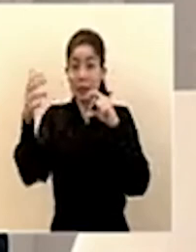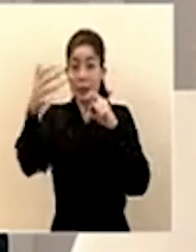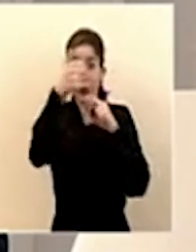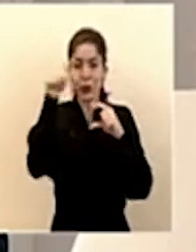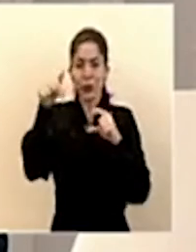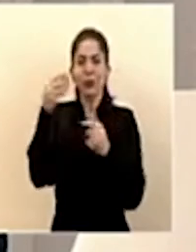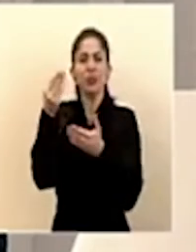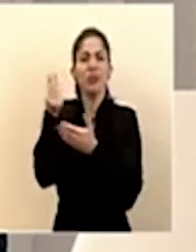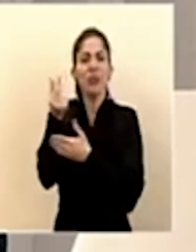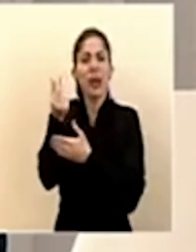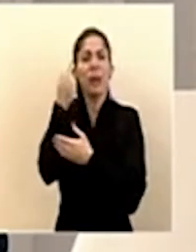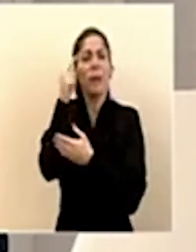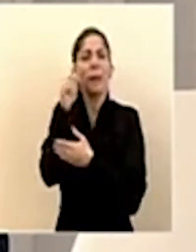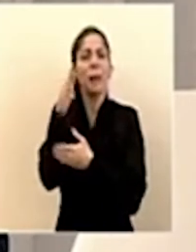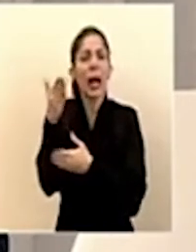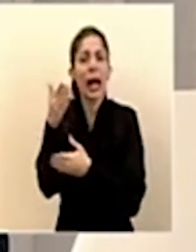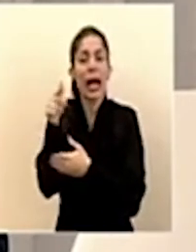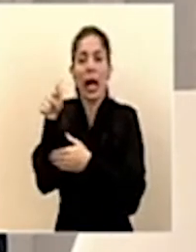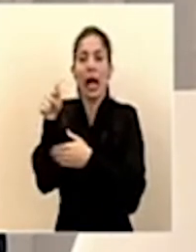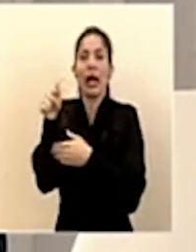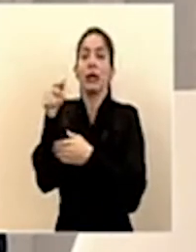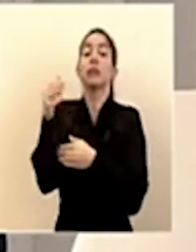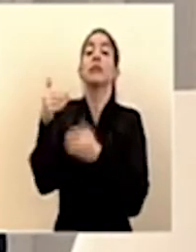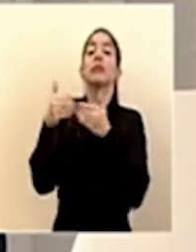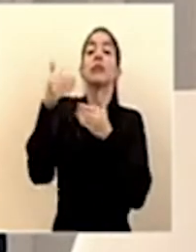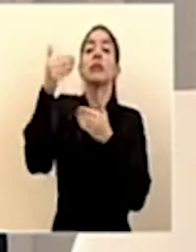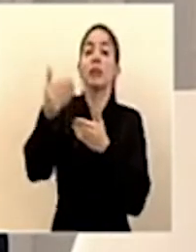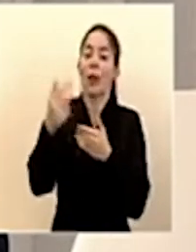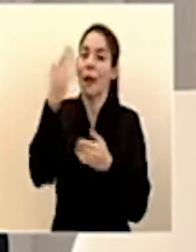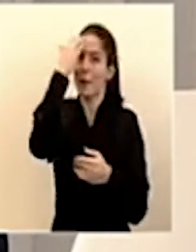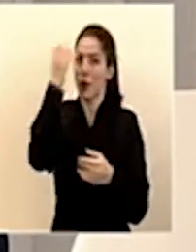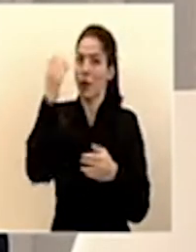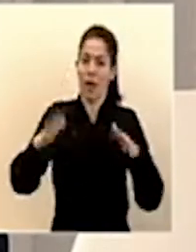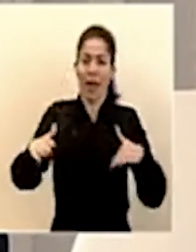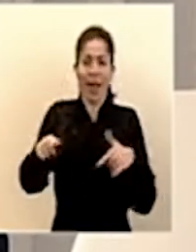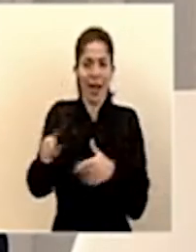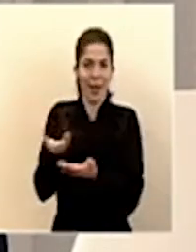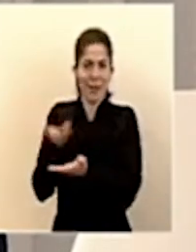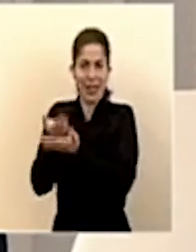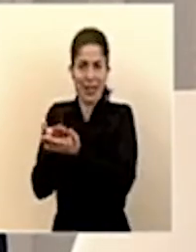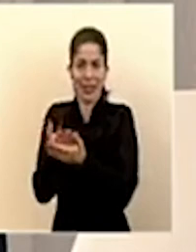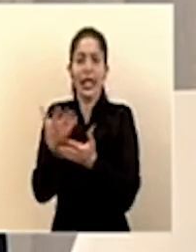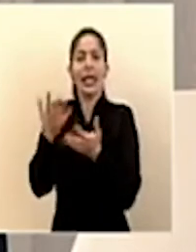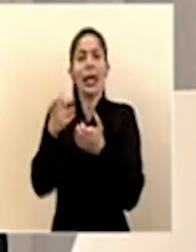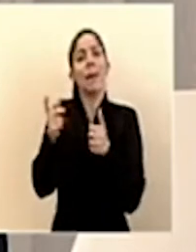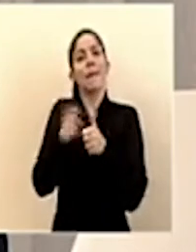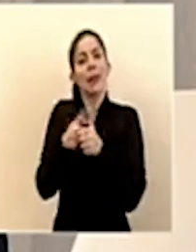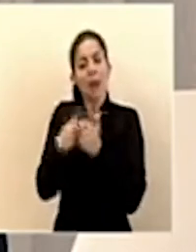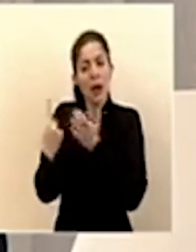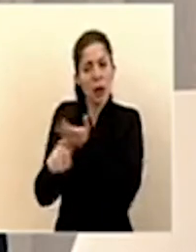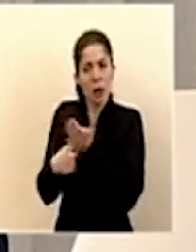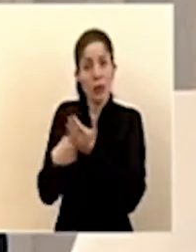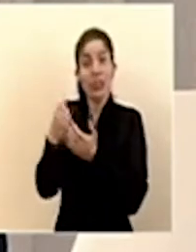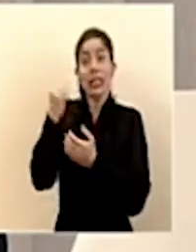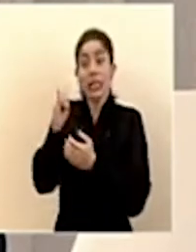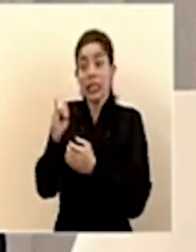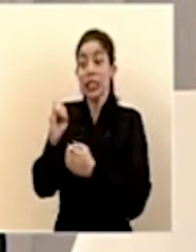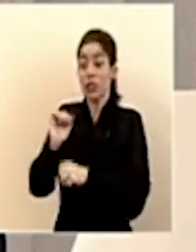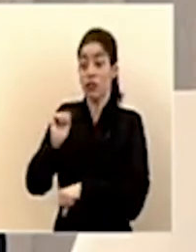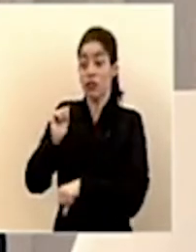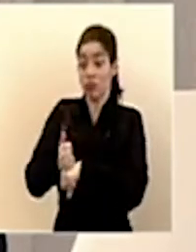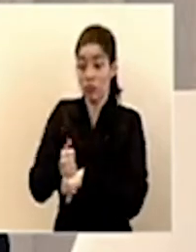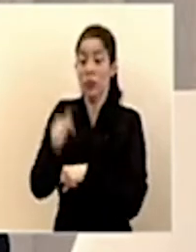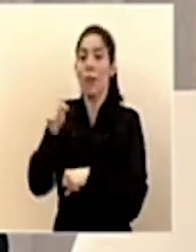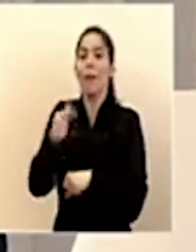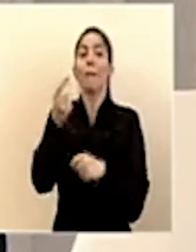montos vayan eventualmente porque no lo hemos presentado y queremos generar esta discusión vayan a aquellas personas